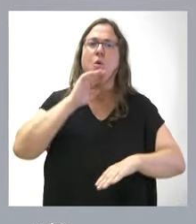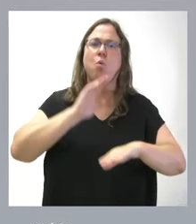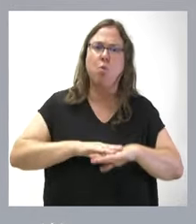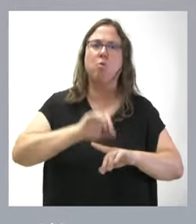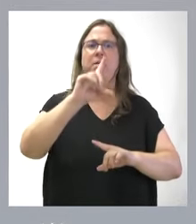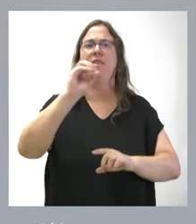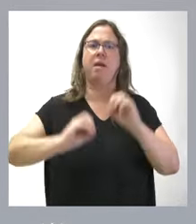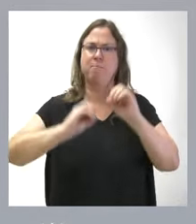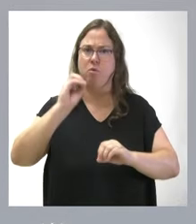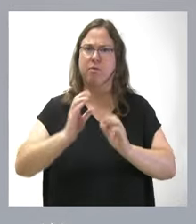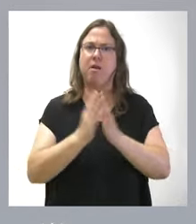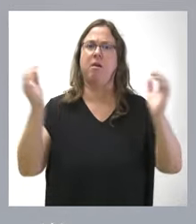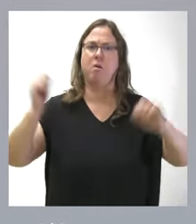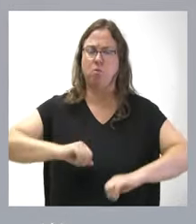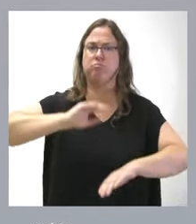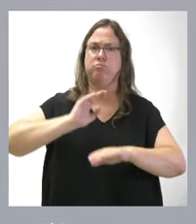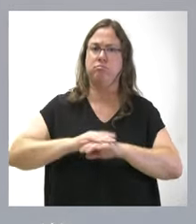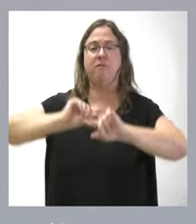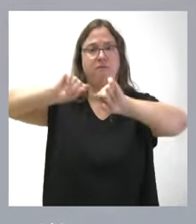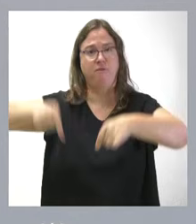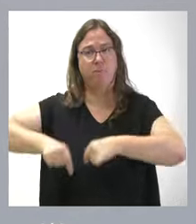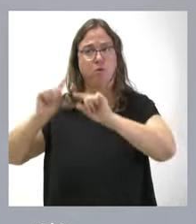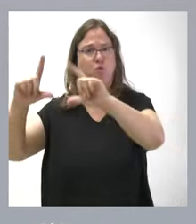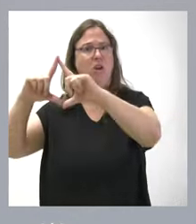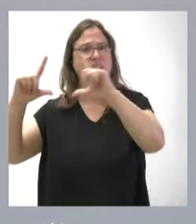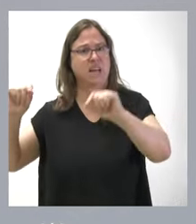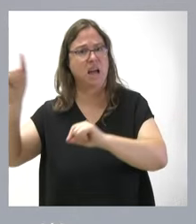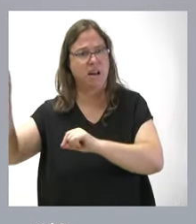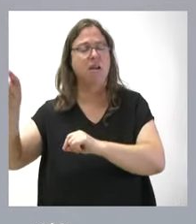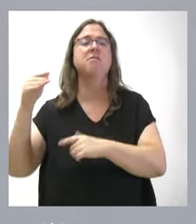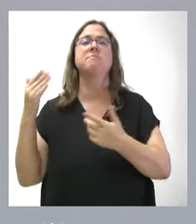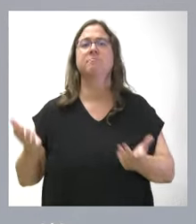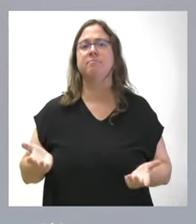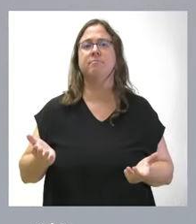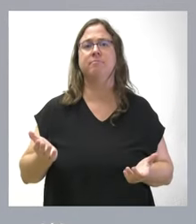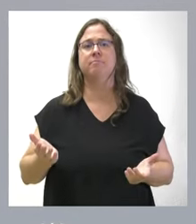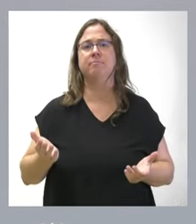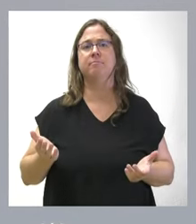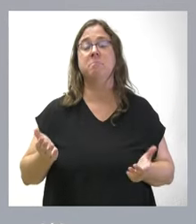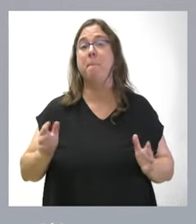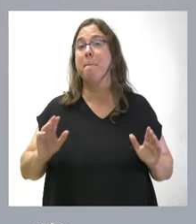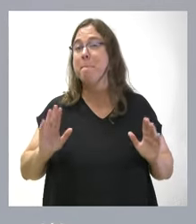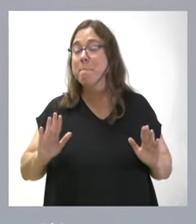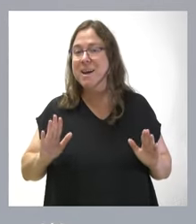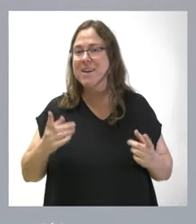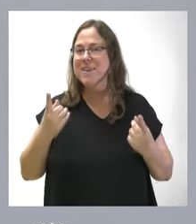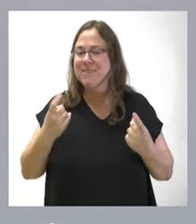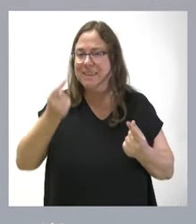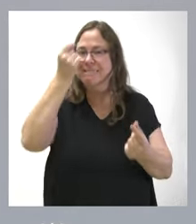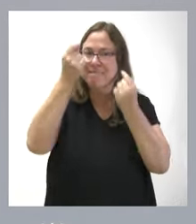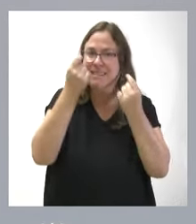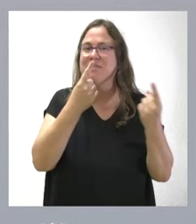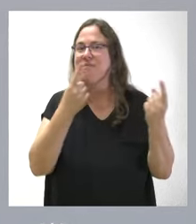ese acuerdo que ha firmado Esquerra Republicana de Cataluña, pero hay muy poca concreción.